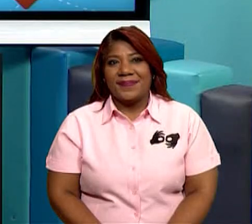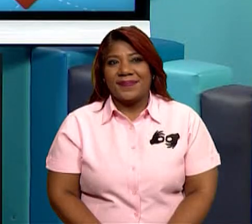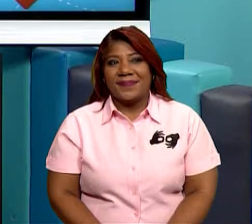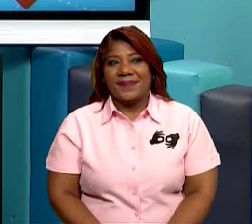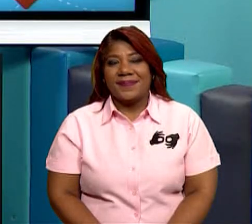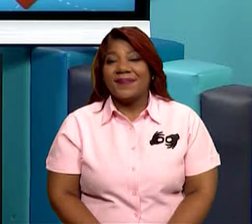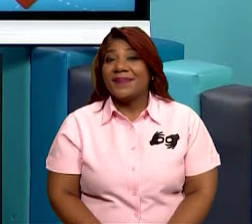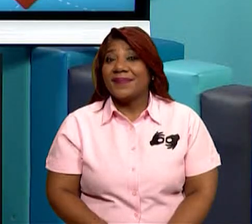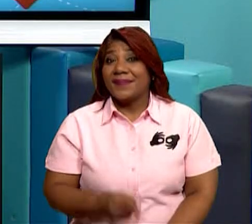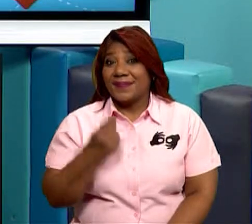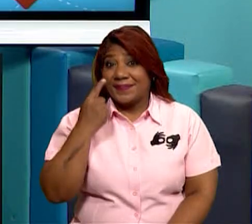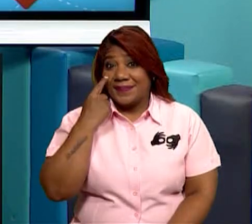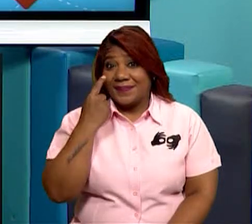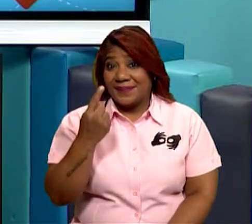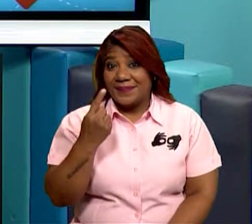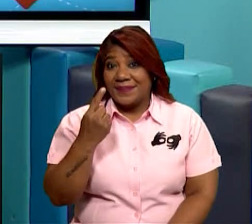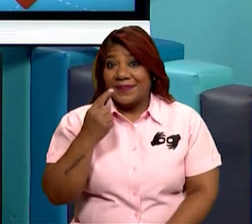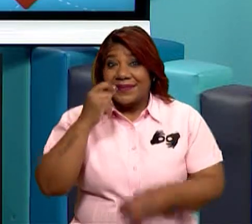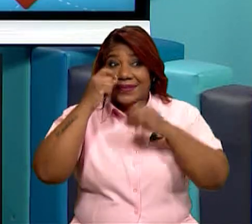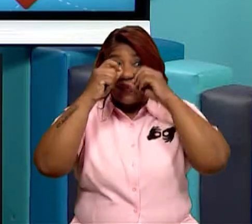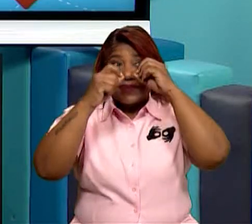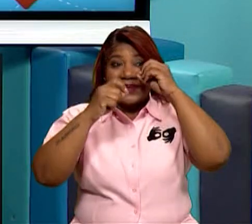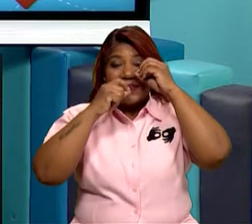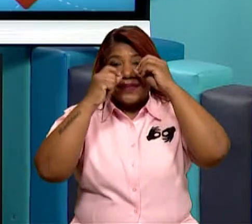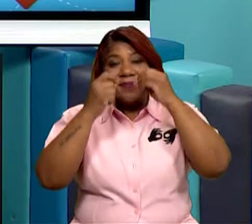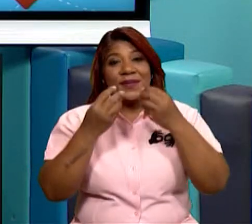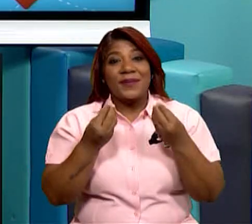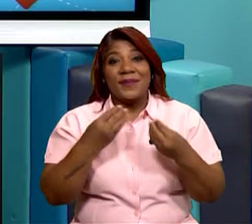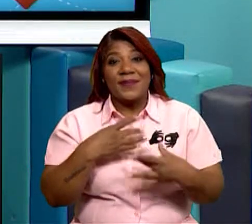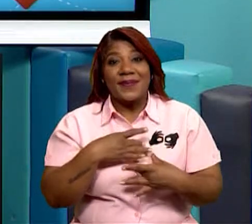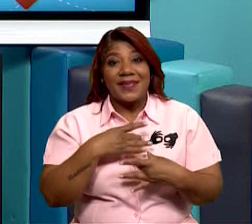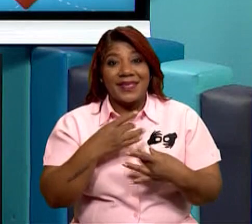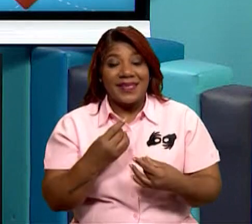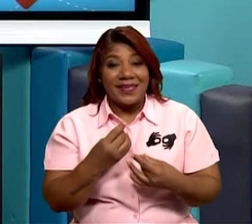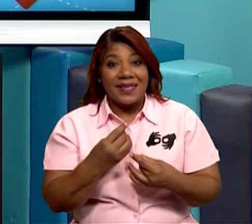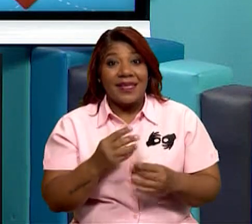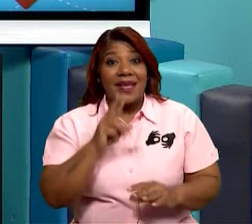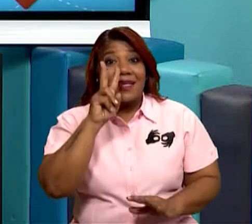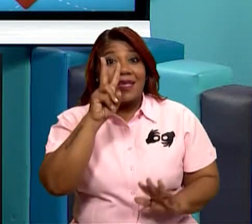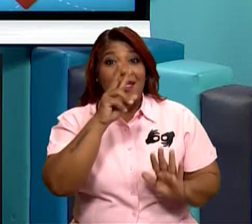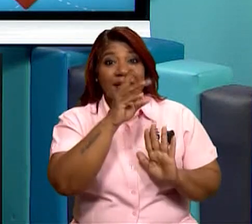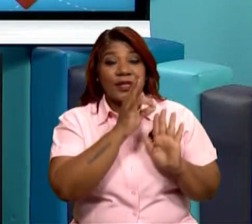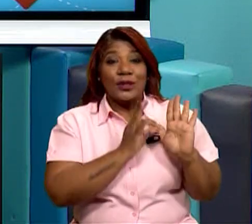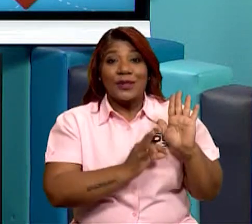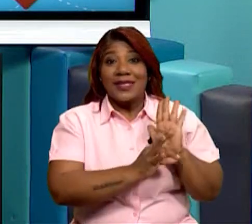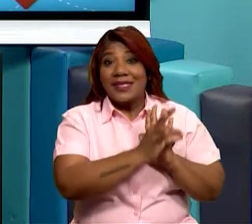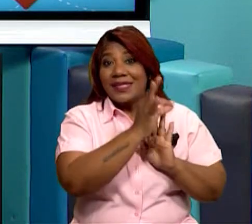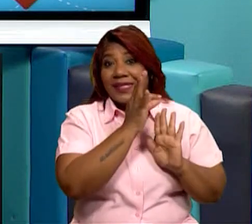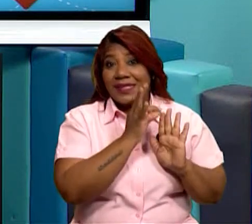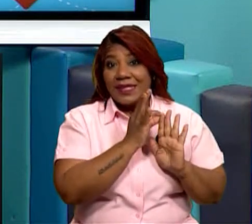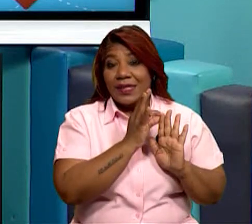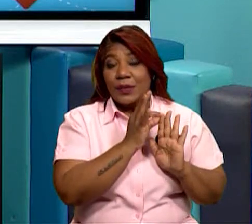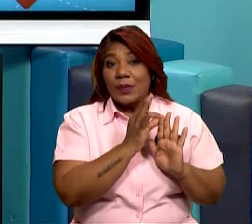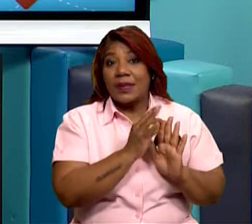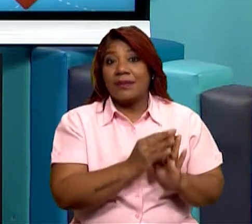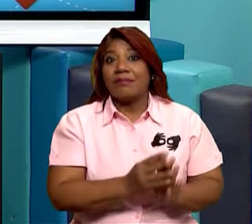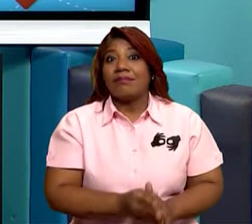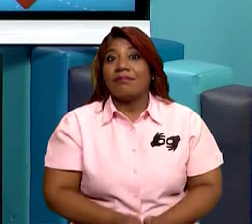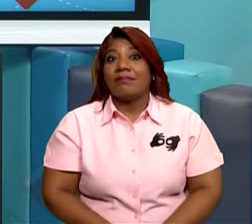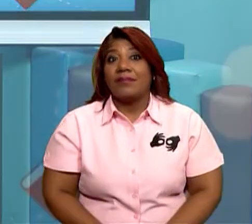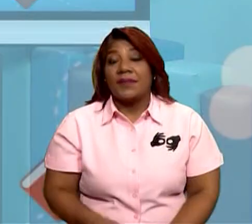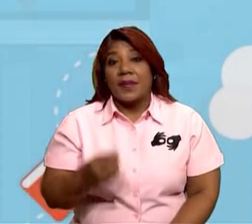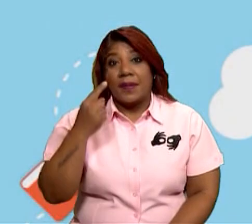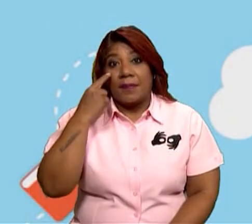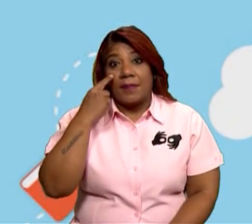Bien, ¿qué les pareció? Mmm, interesante. La célula prokaryota y la célula eukaryota. En nuestra